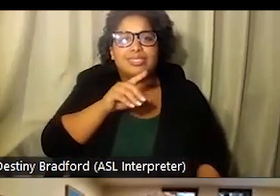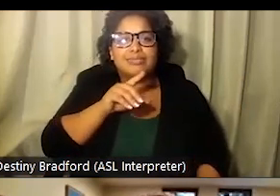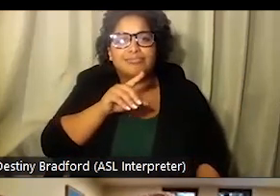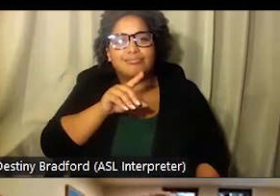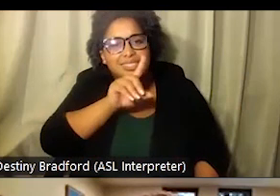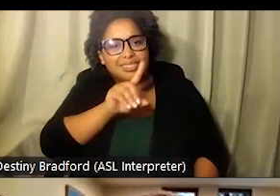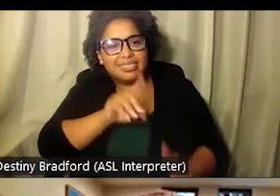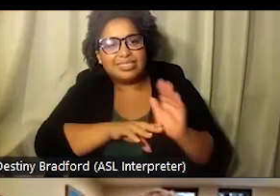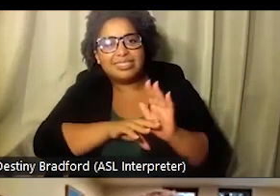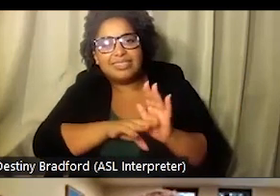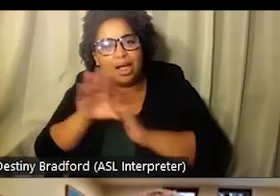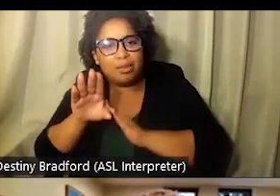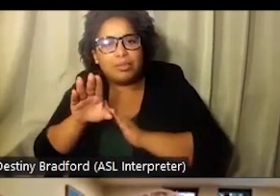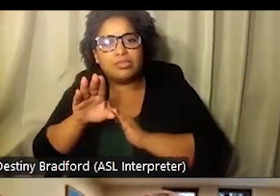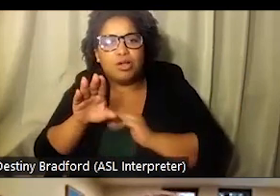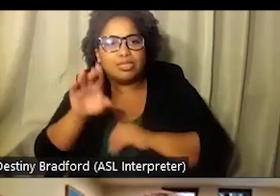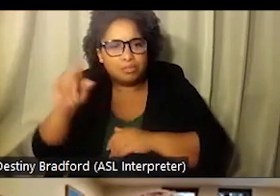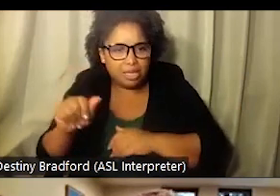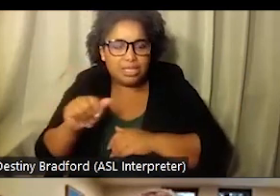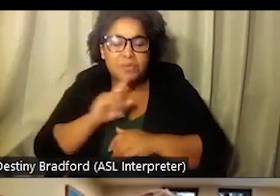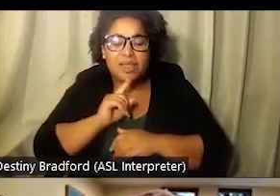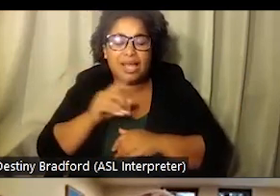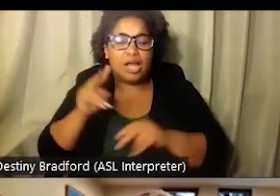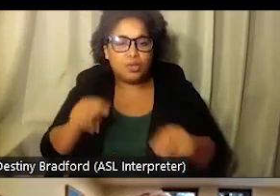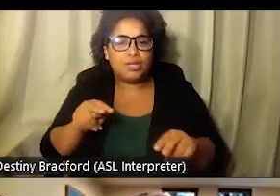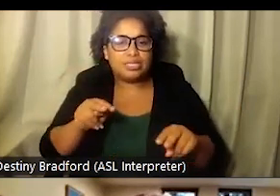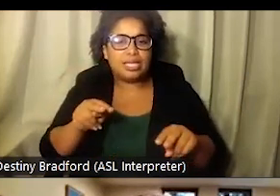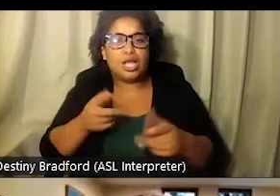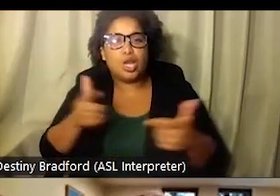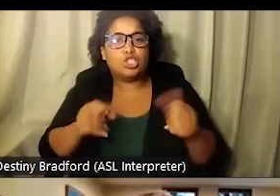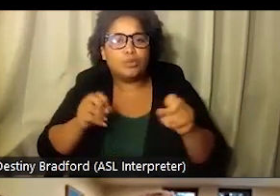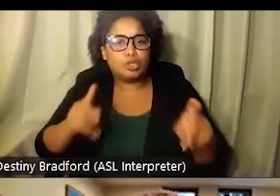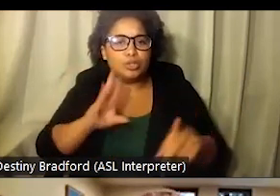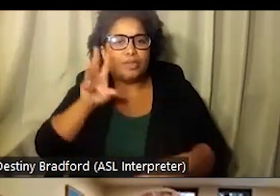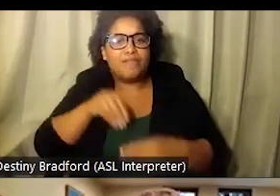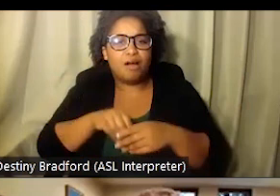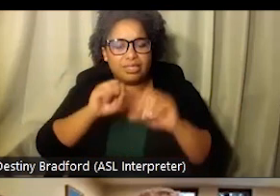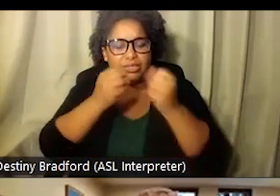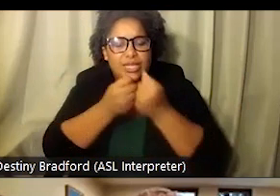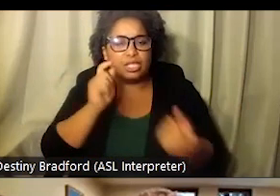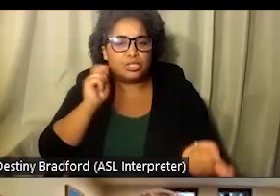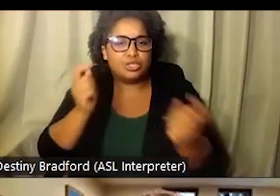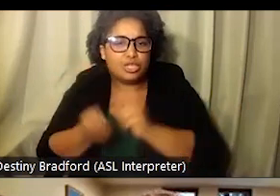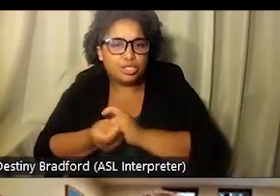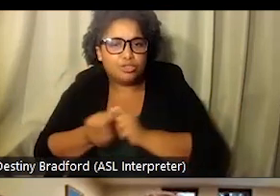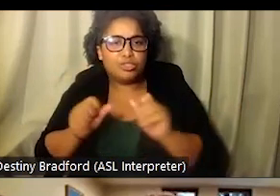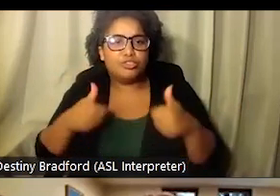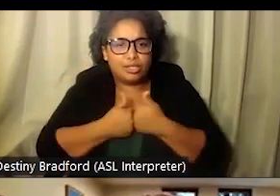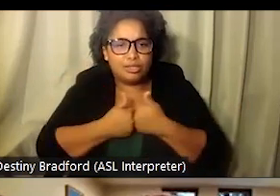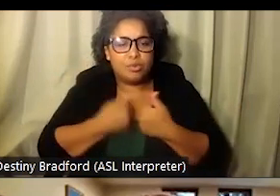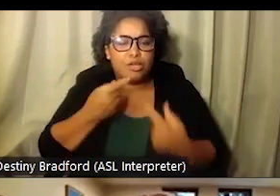una mejora para que soportes de servicio directo, ¿verdad? La comunidad, la población que cuida la